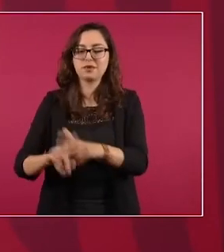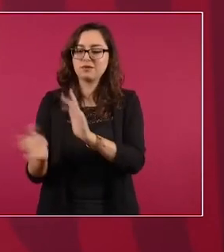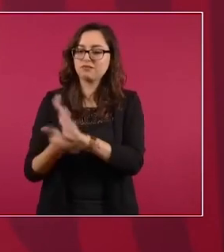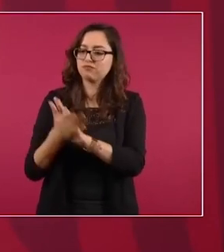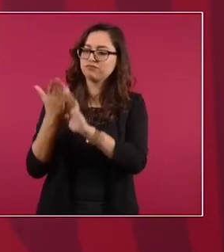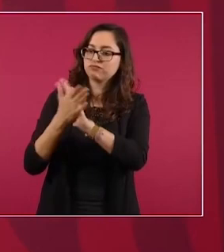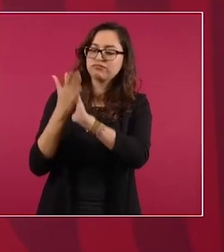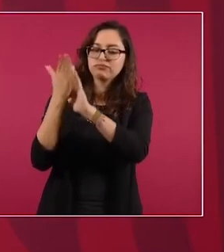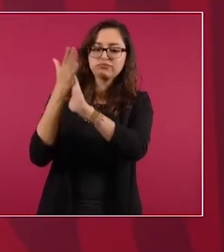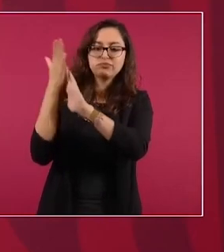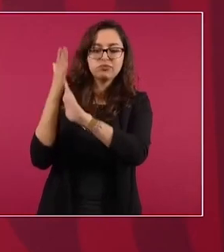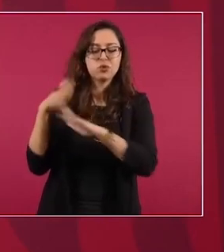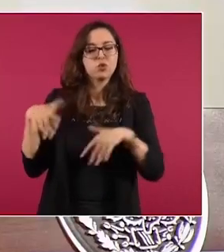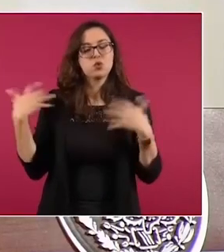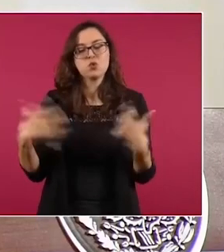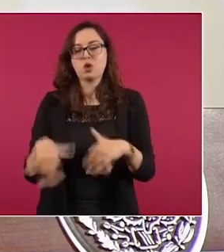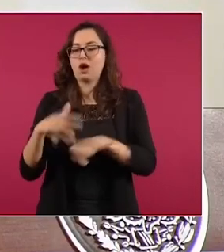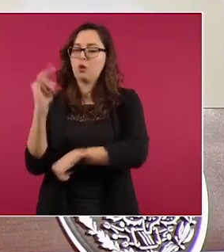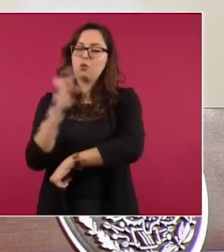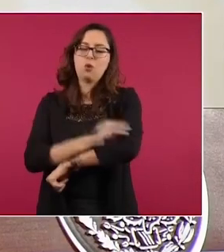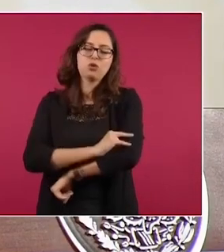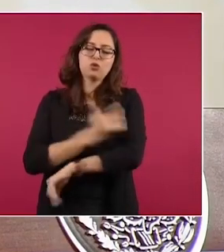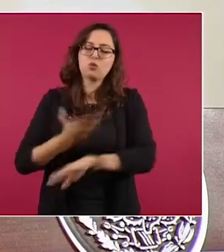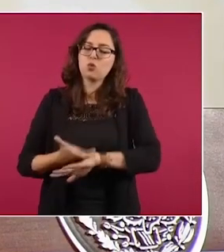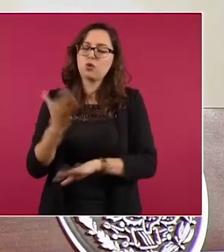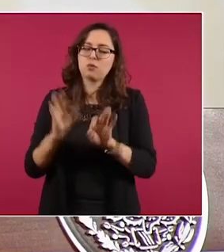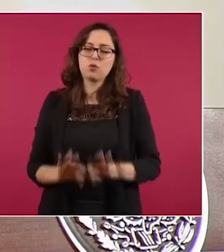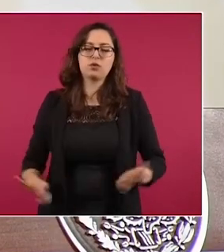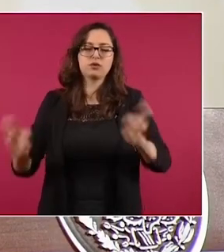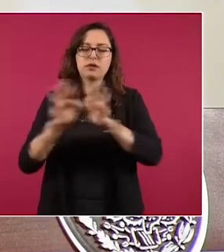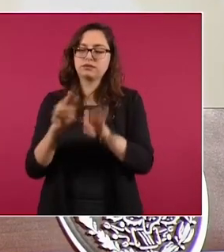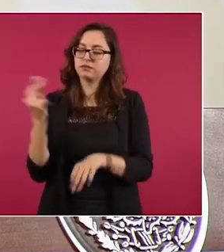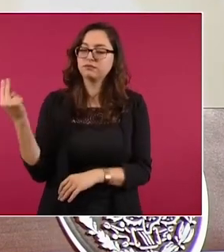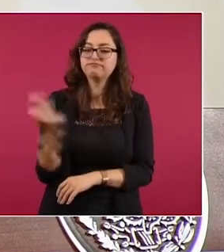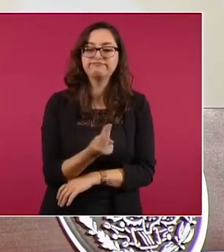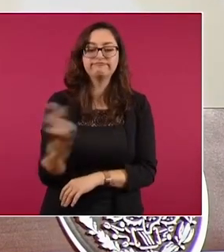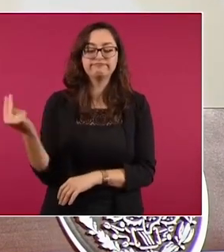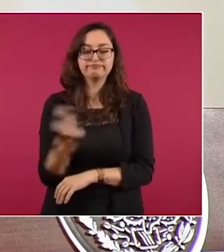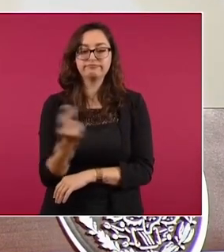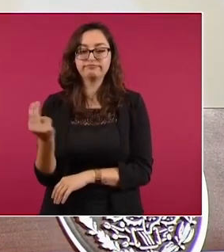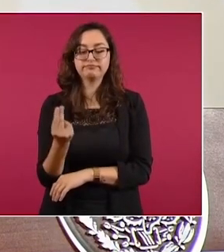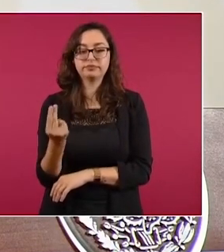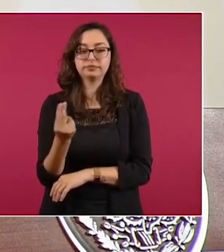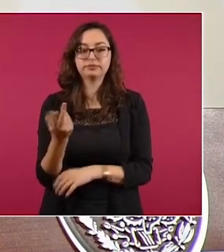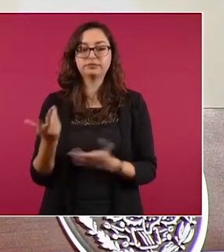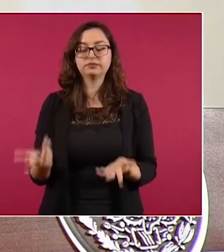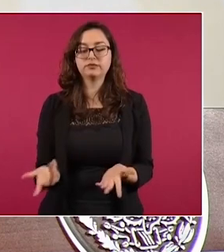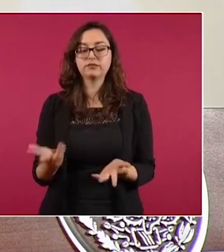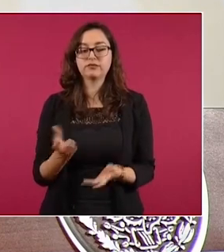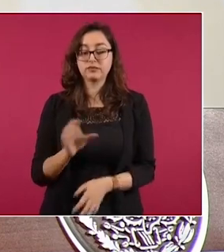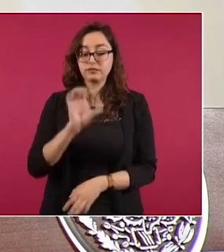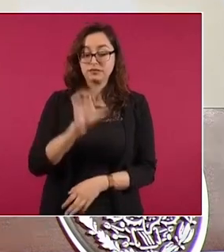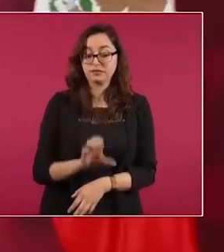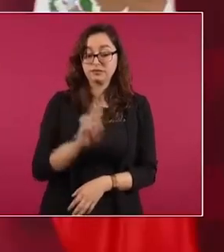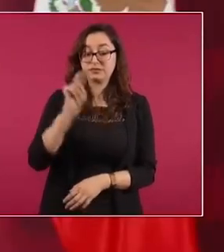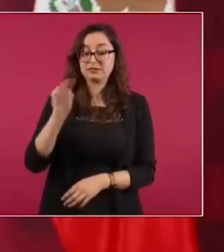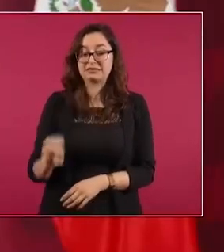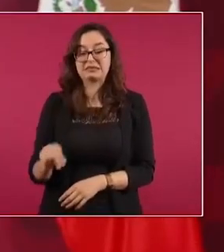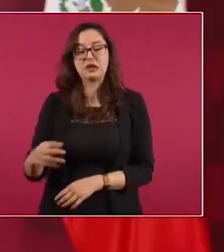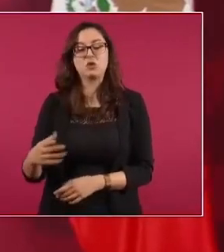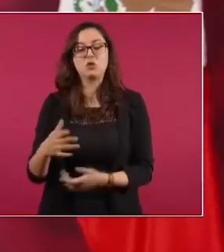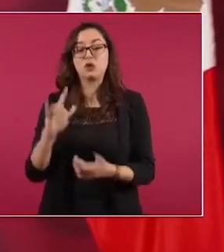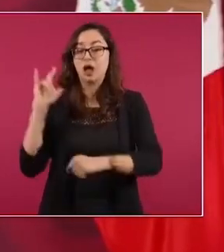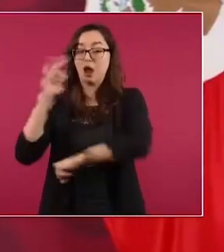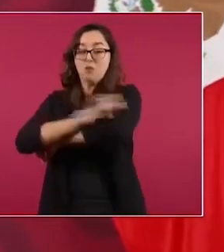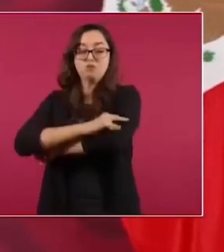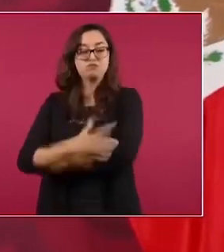un importantísimo aeropuerto que Cancún está saturado